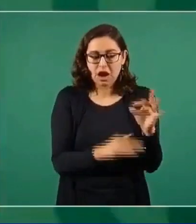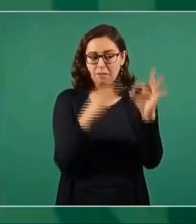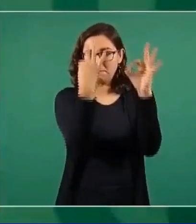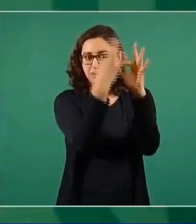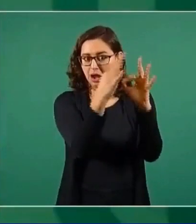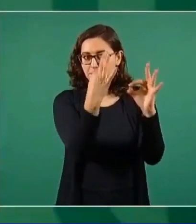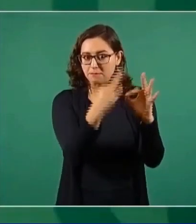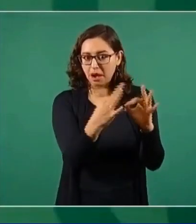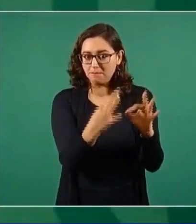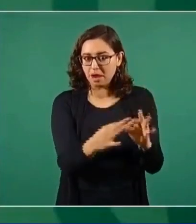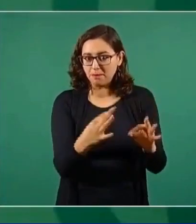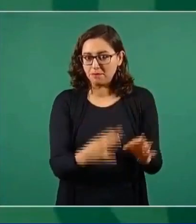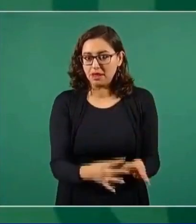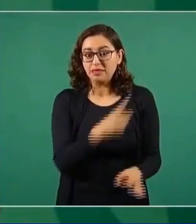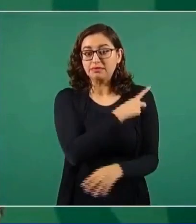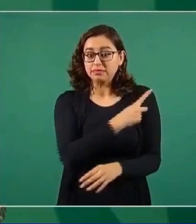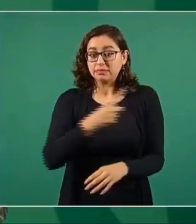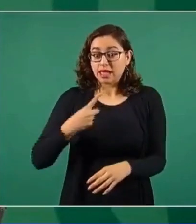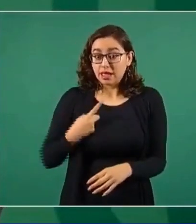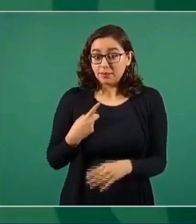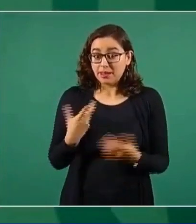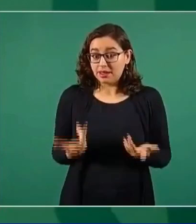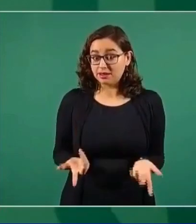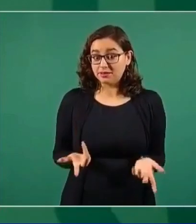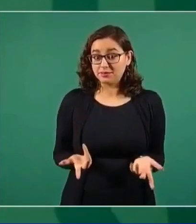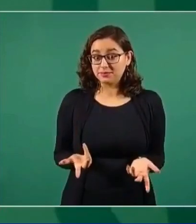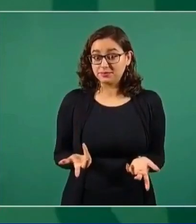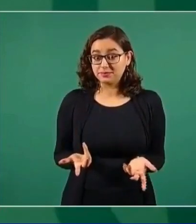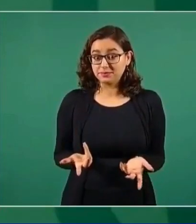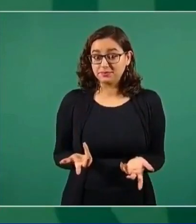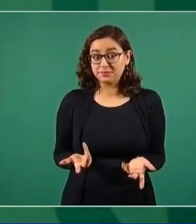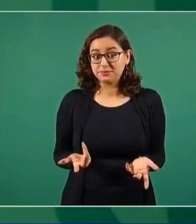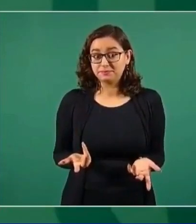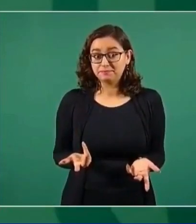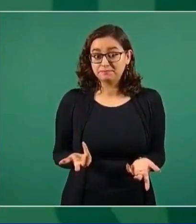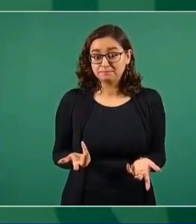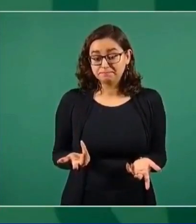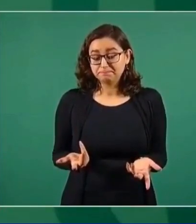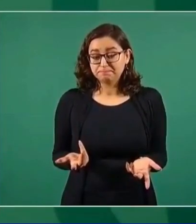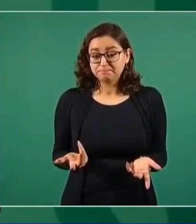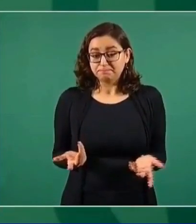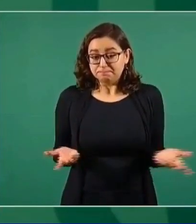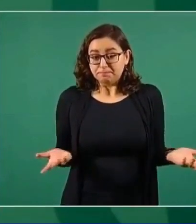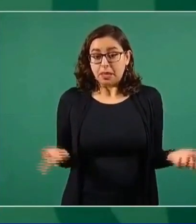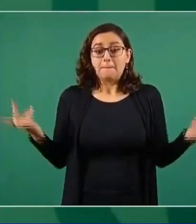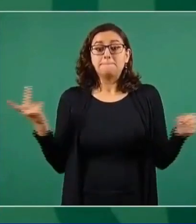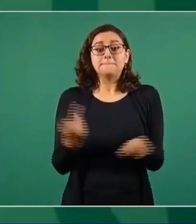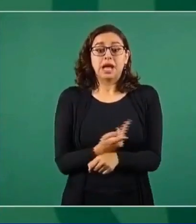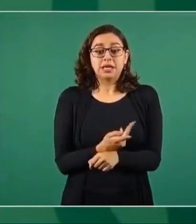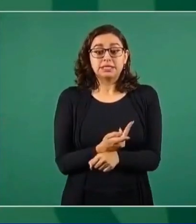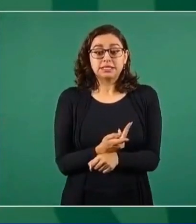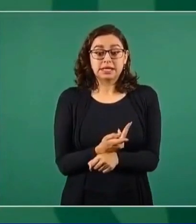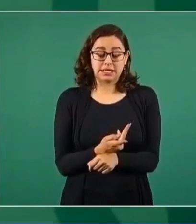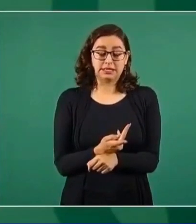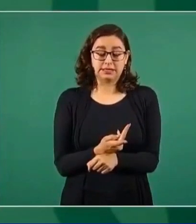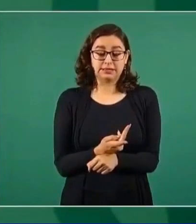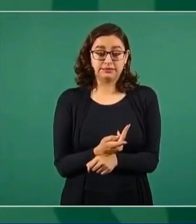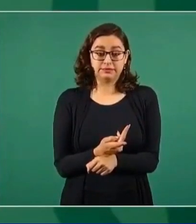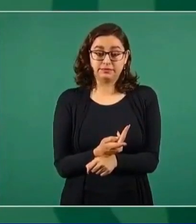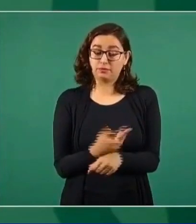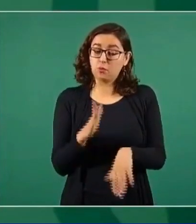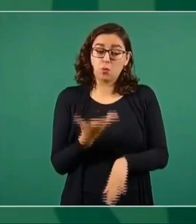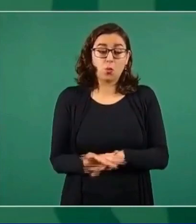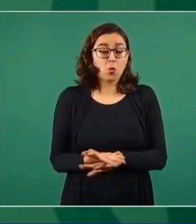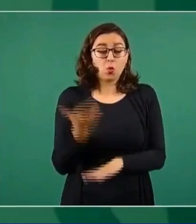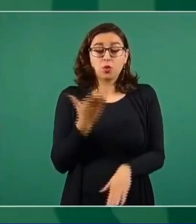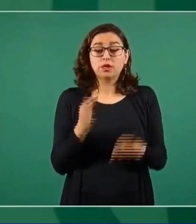y juega un papel importante siempre